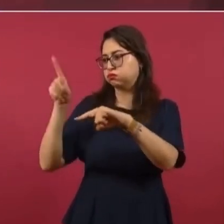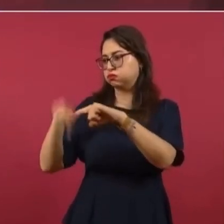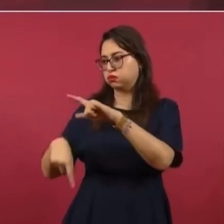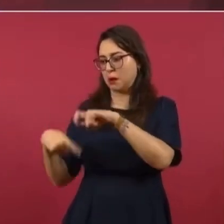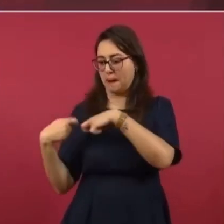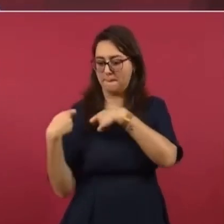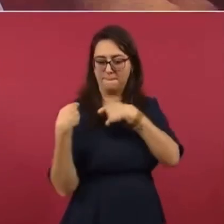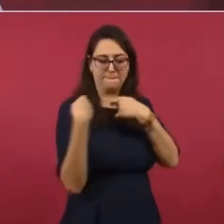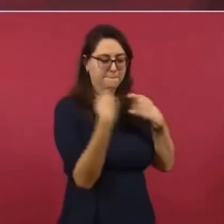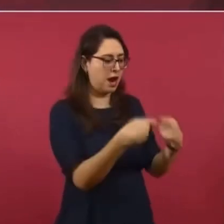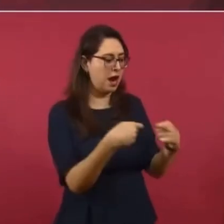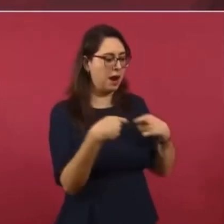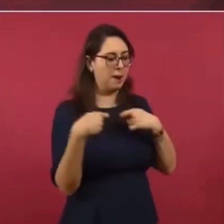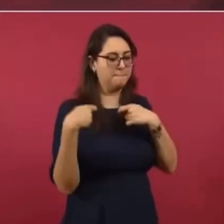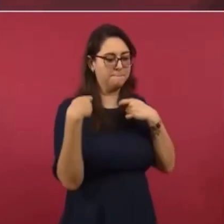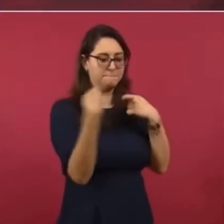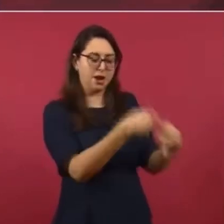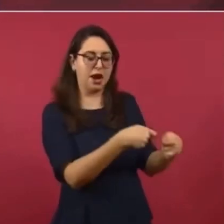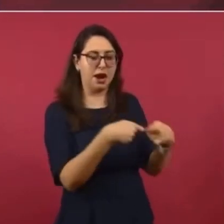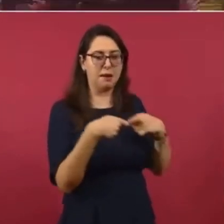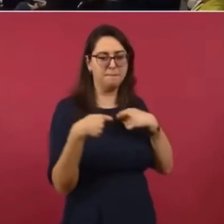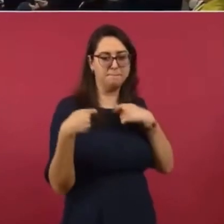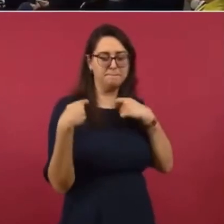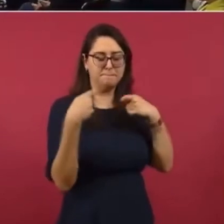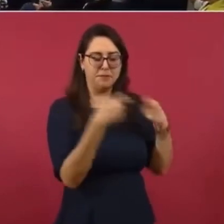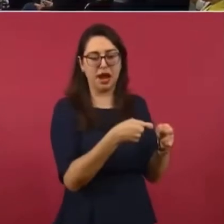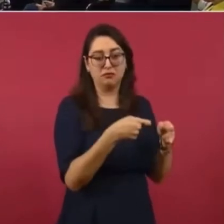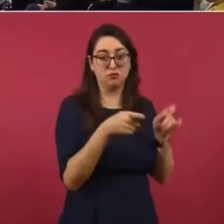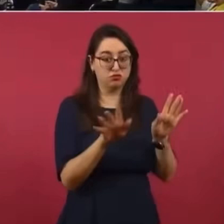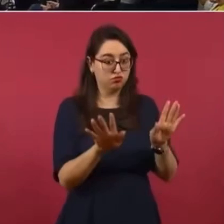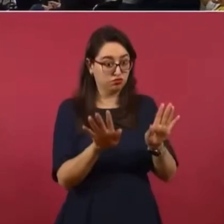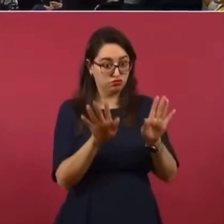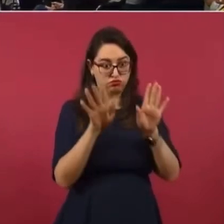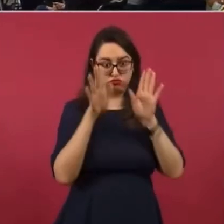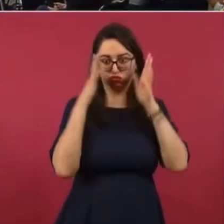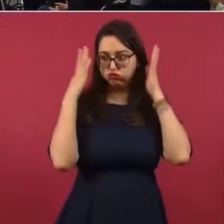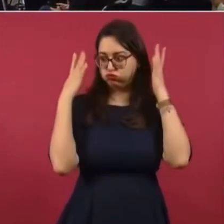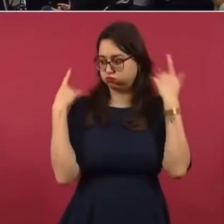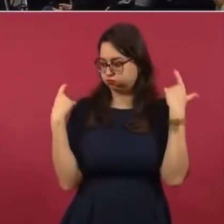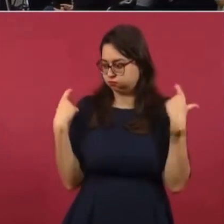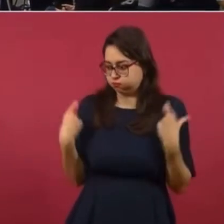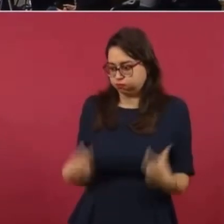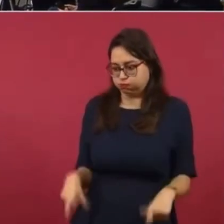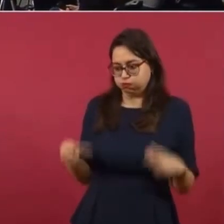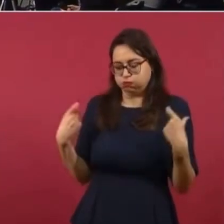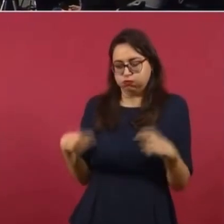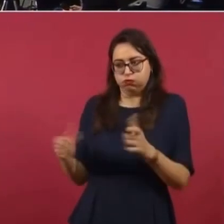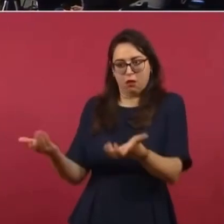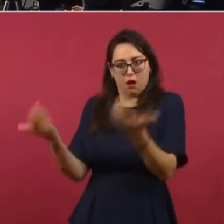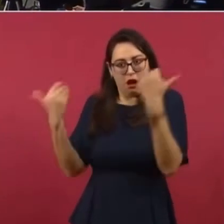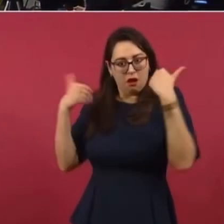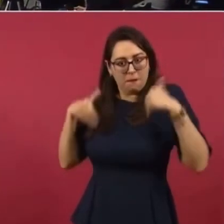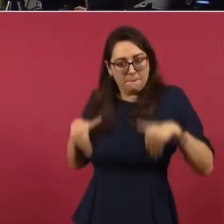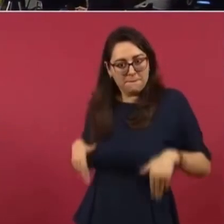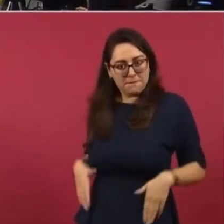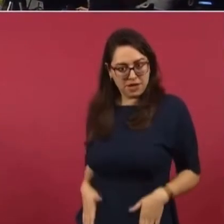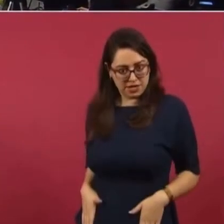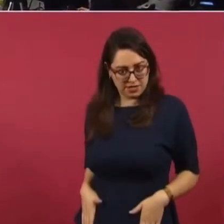En ese entonces les comento, esto para los jóvenes y lo pueden